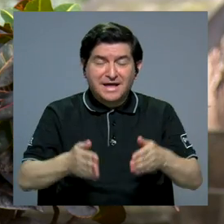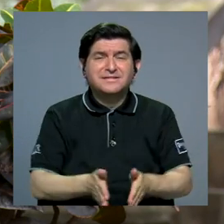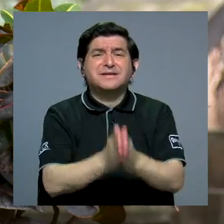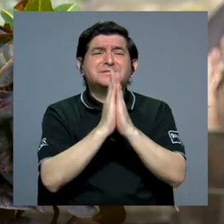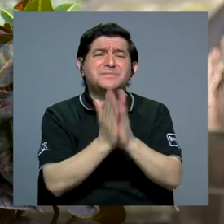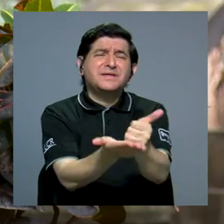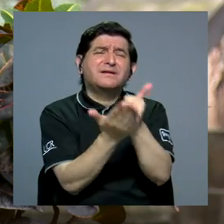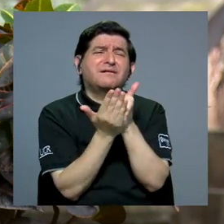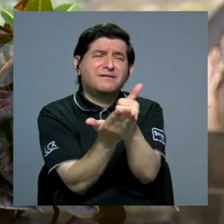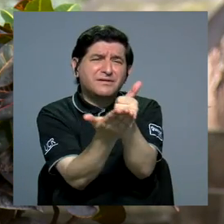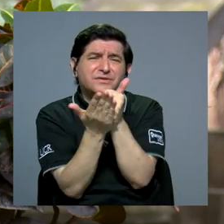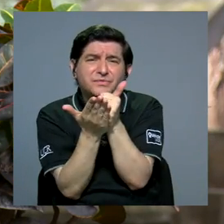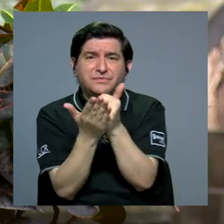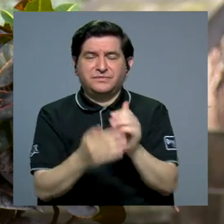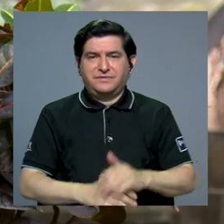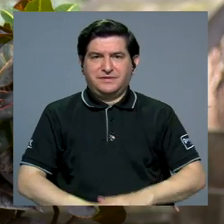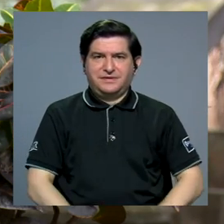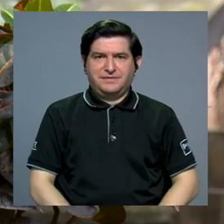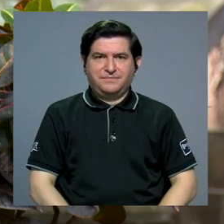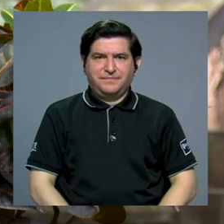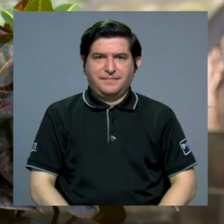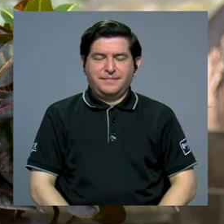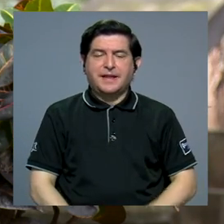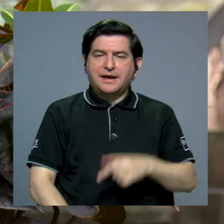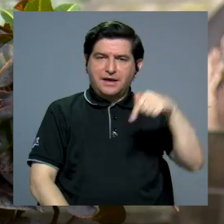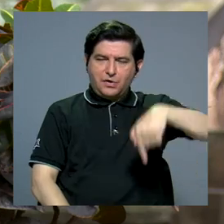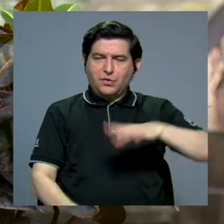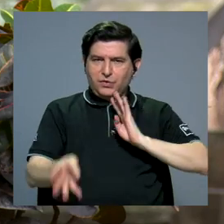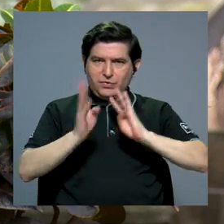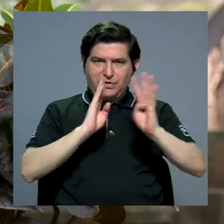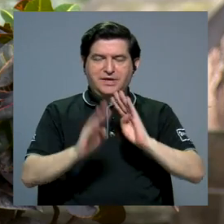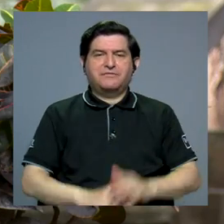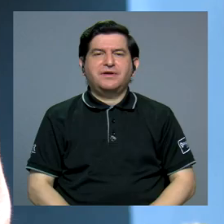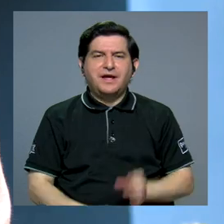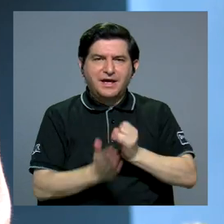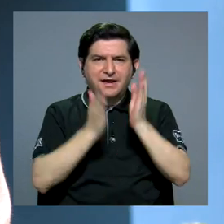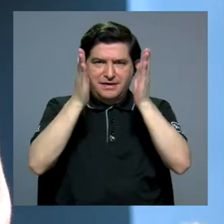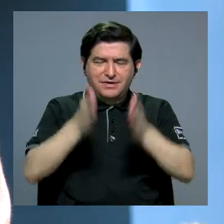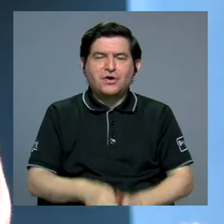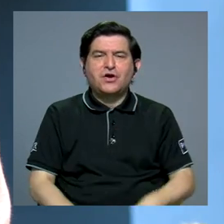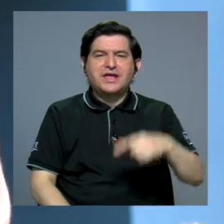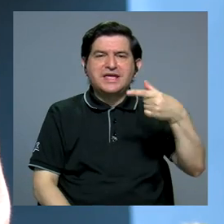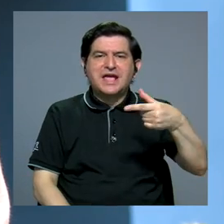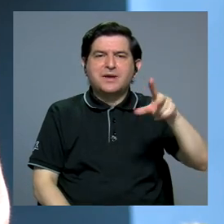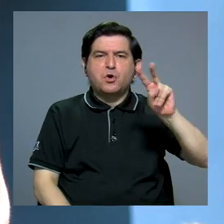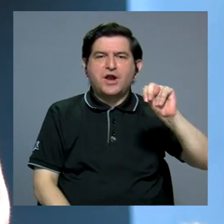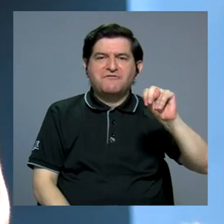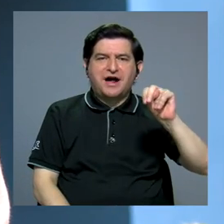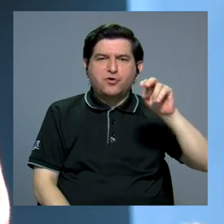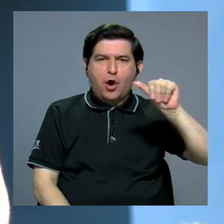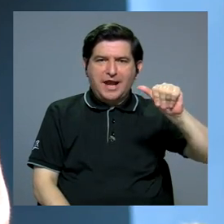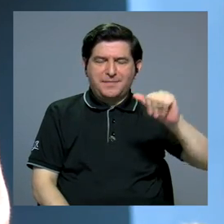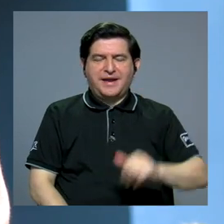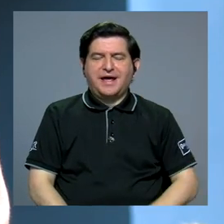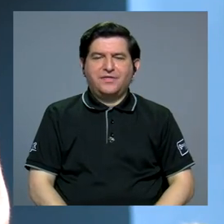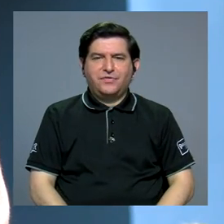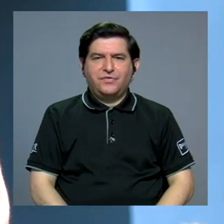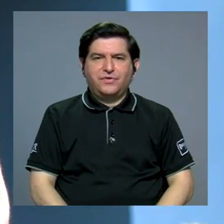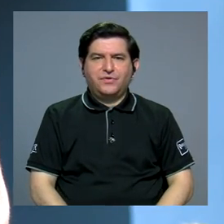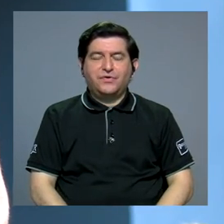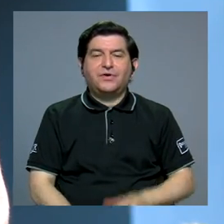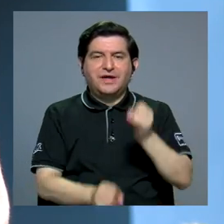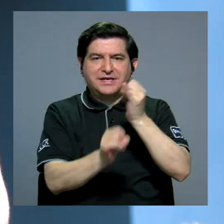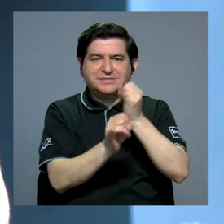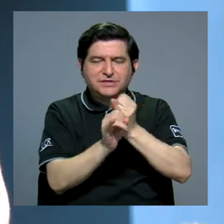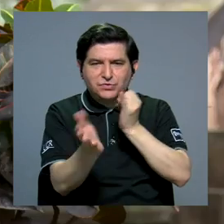están solicitando ayuda y para eso vamos a conversar con el investigador Guillermo Navarro Alvarado, investigador